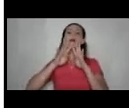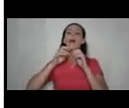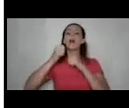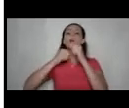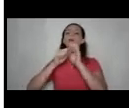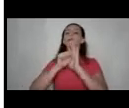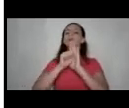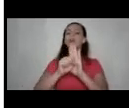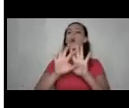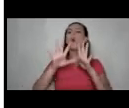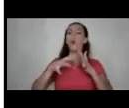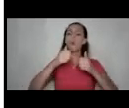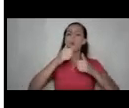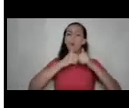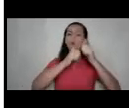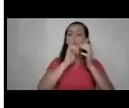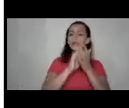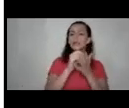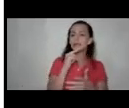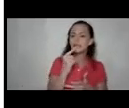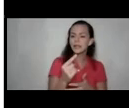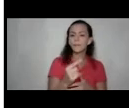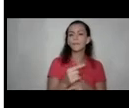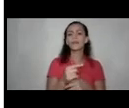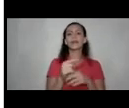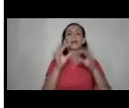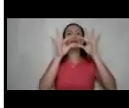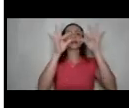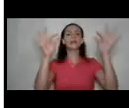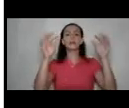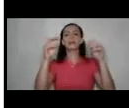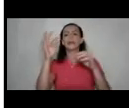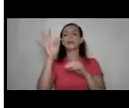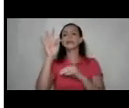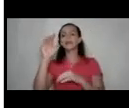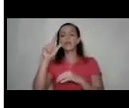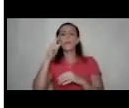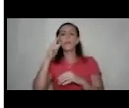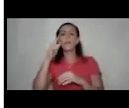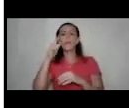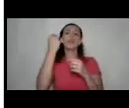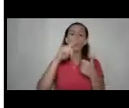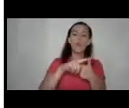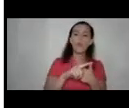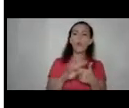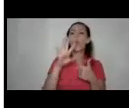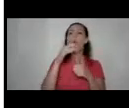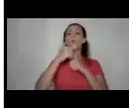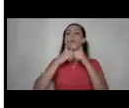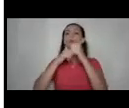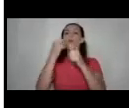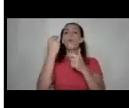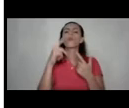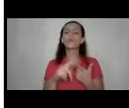cómo construimos esto que les decía los titulares para los noticieros cómo construimos una